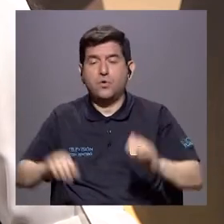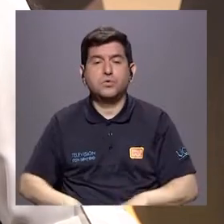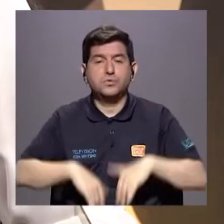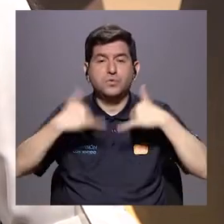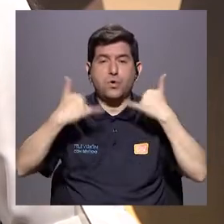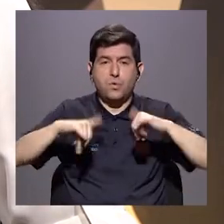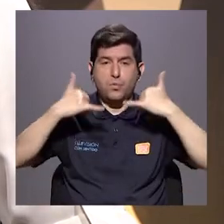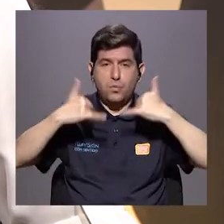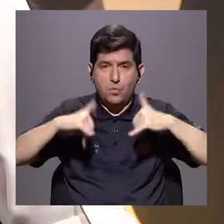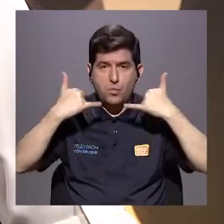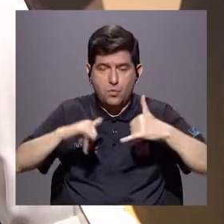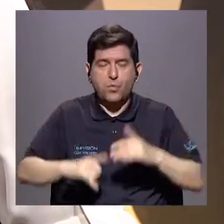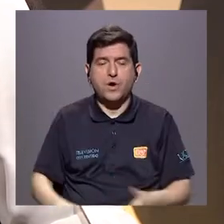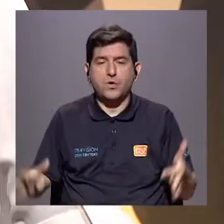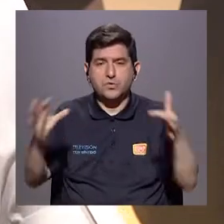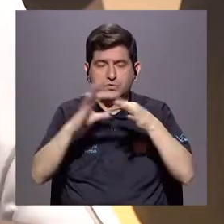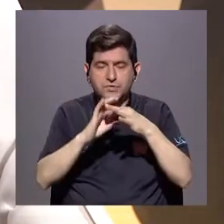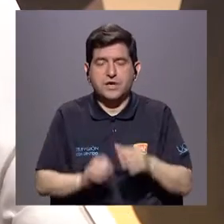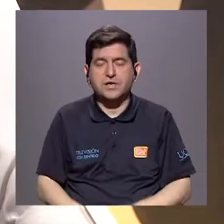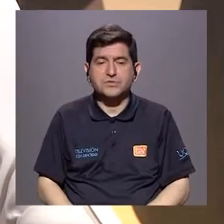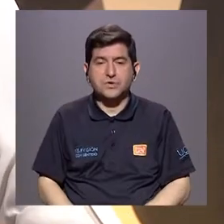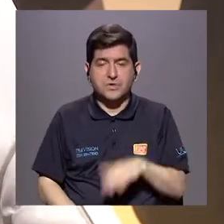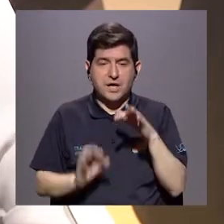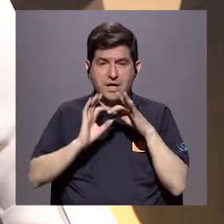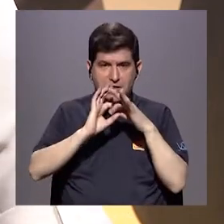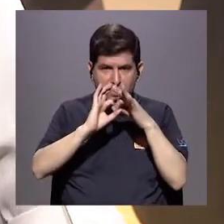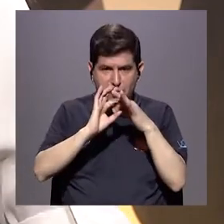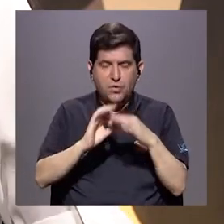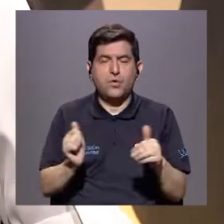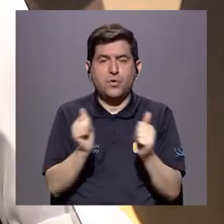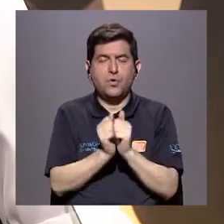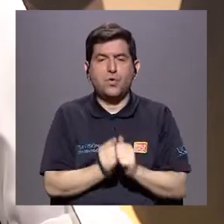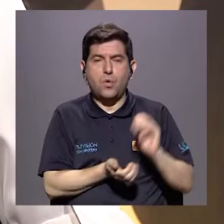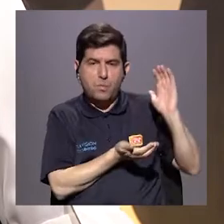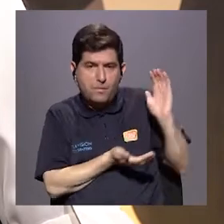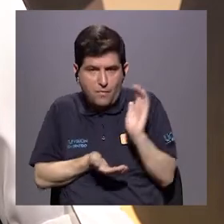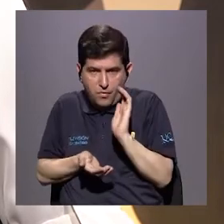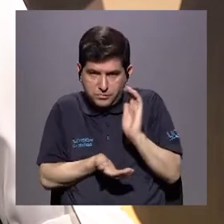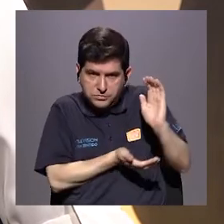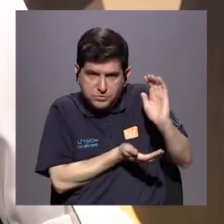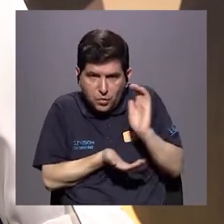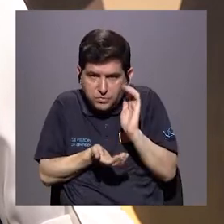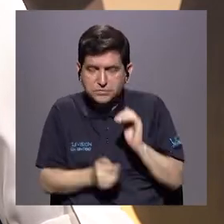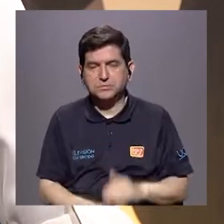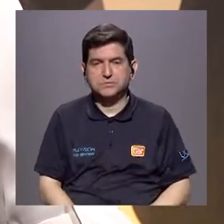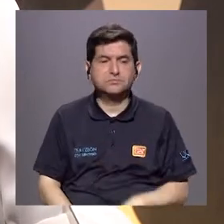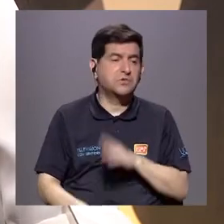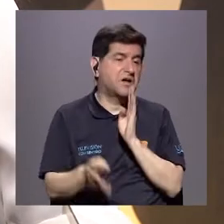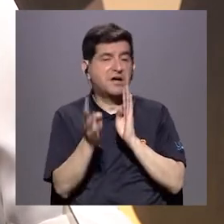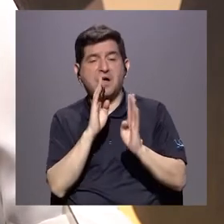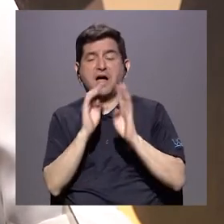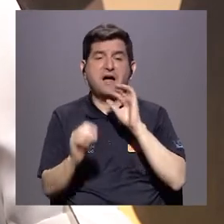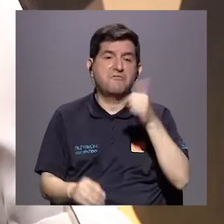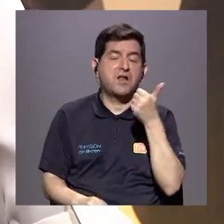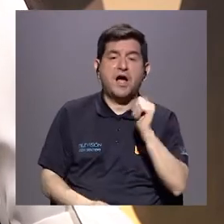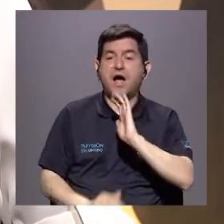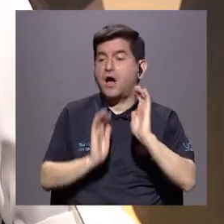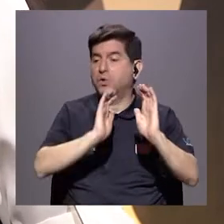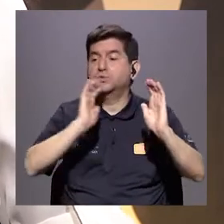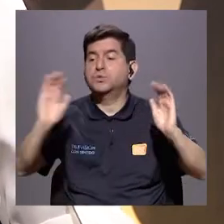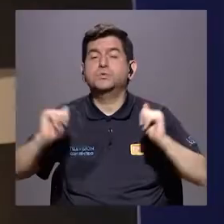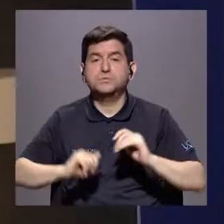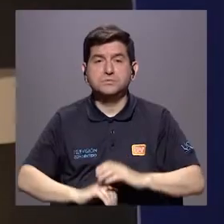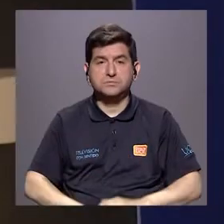hace juegos sexuales con muñecos, con muñecas, le habla de eso a otros